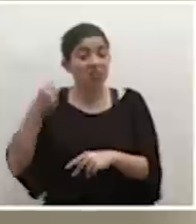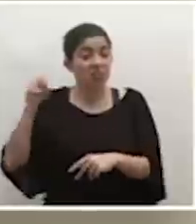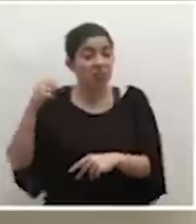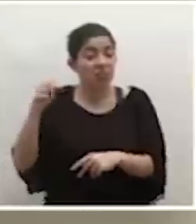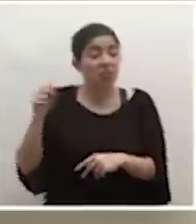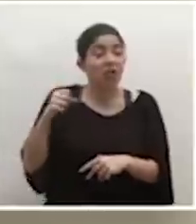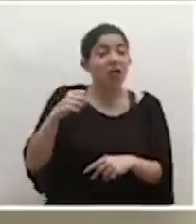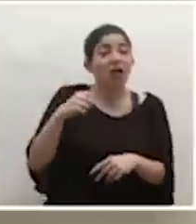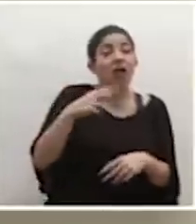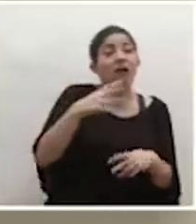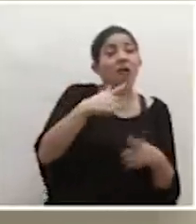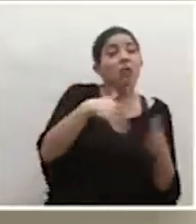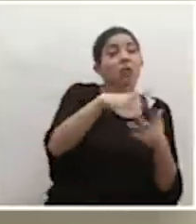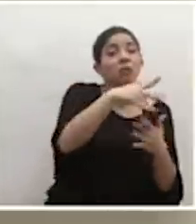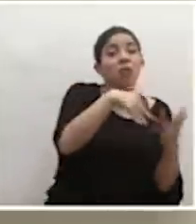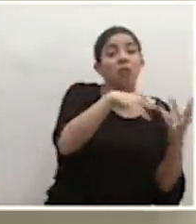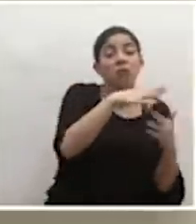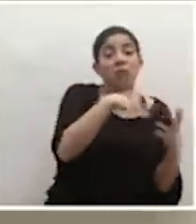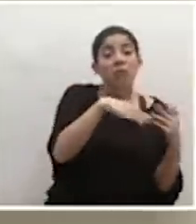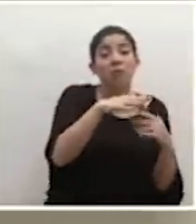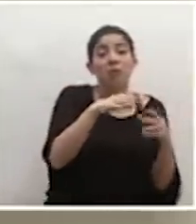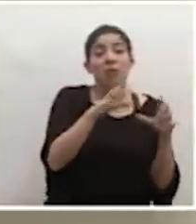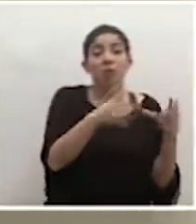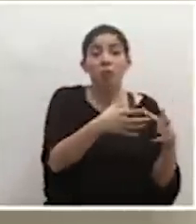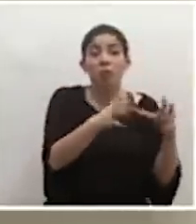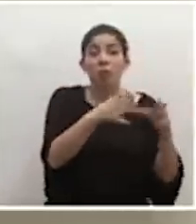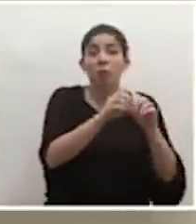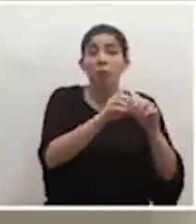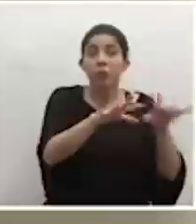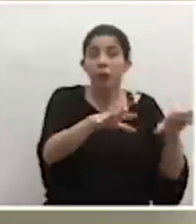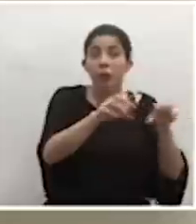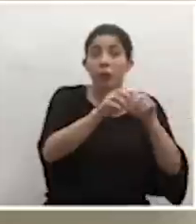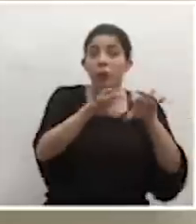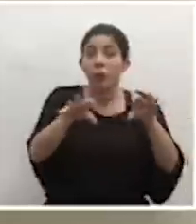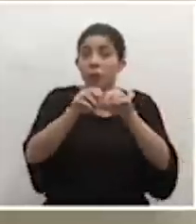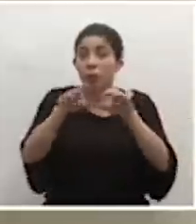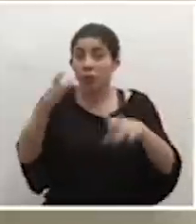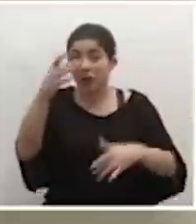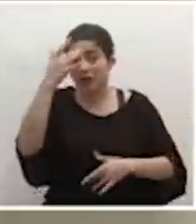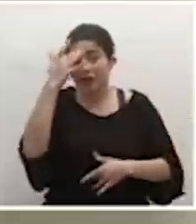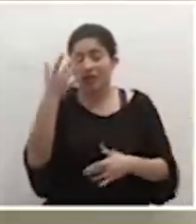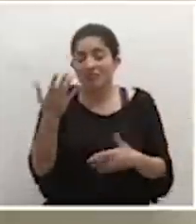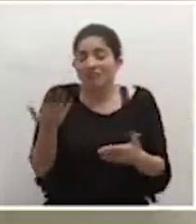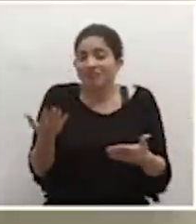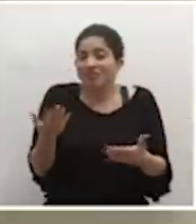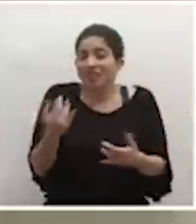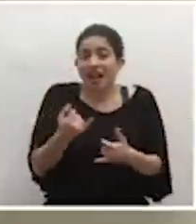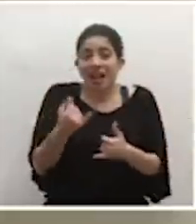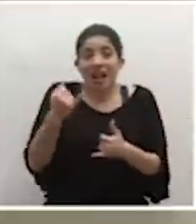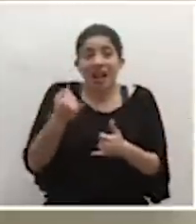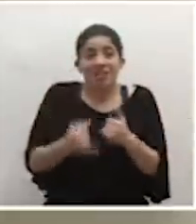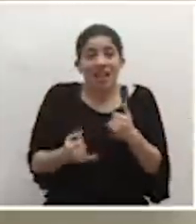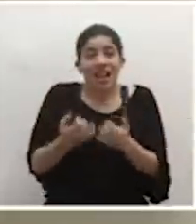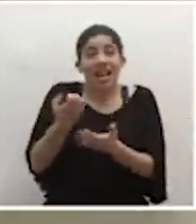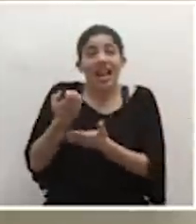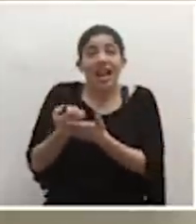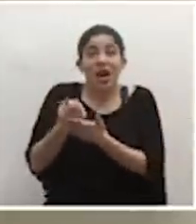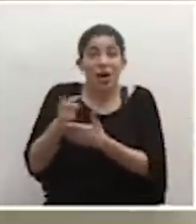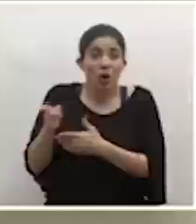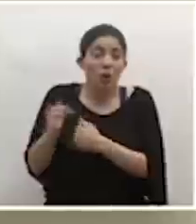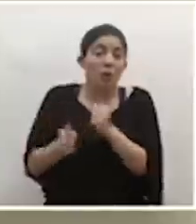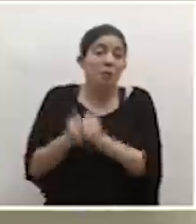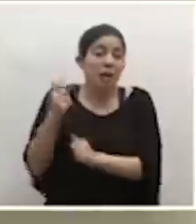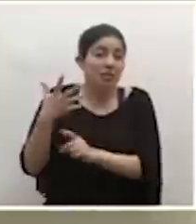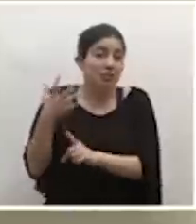irregular e empiezan a iniciarse focos de transmisión y brotes, pues, al final la economía es la que sufre